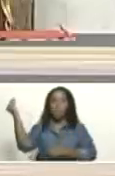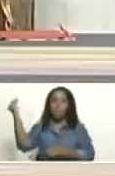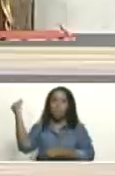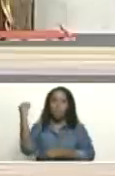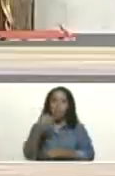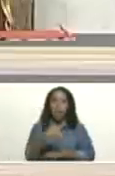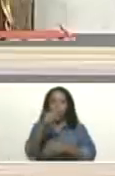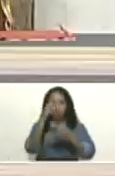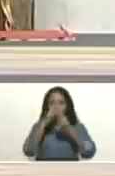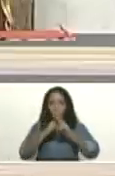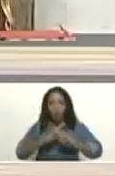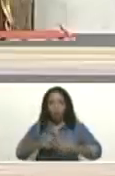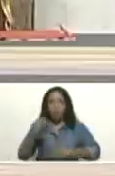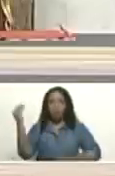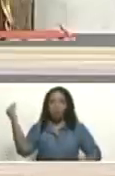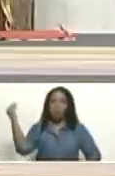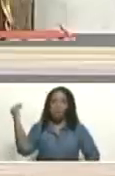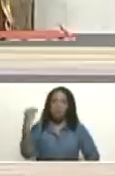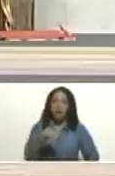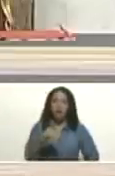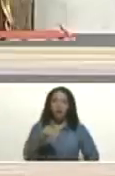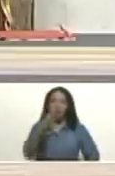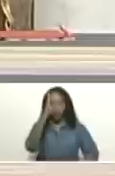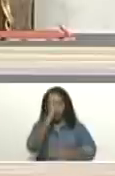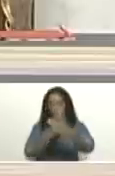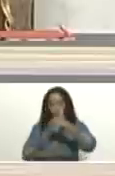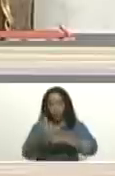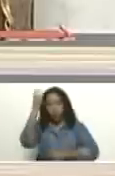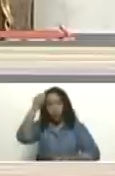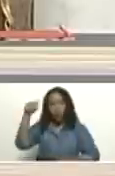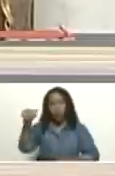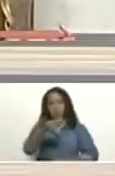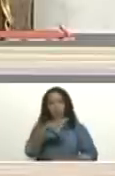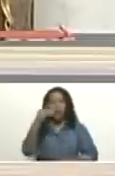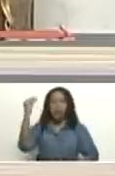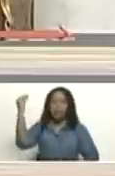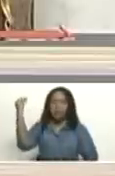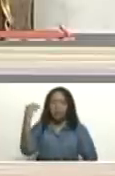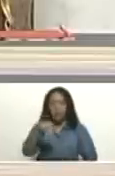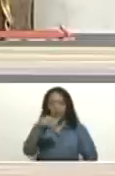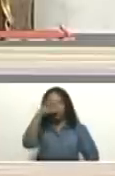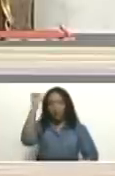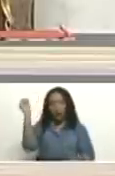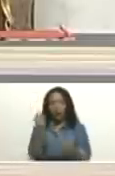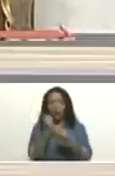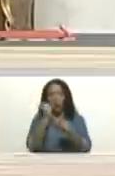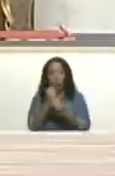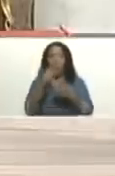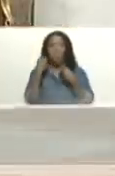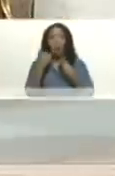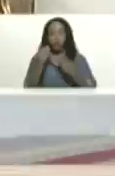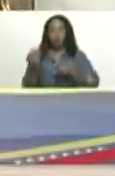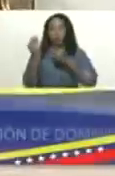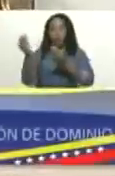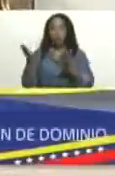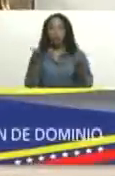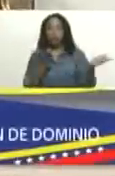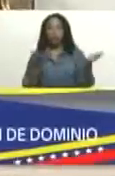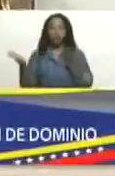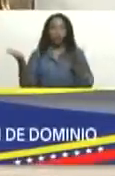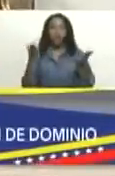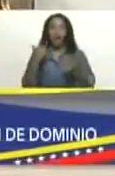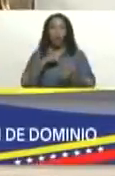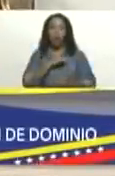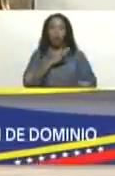honestidad, máxima humildad frente al pueblo y máximo trabajo para entregar su servicio a